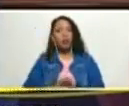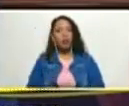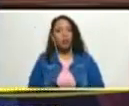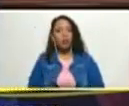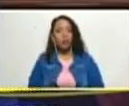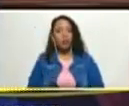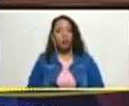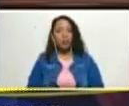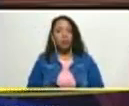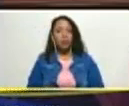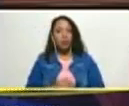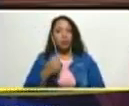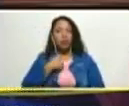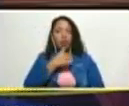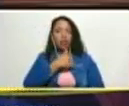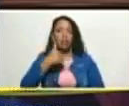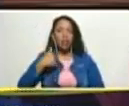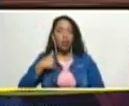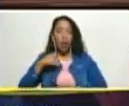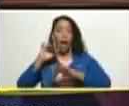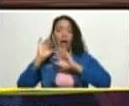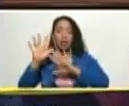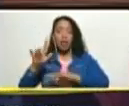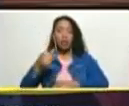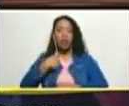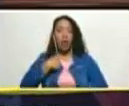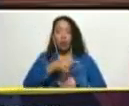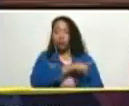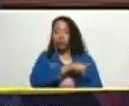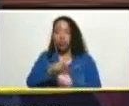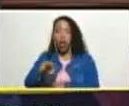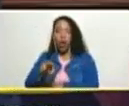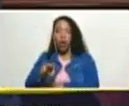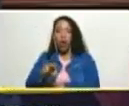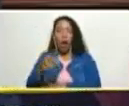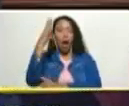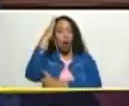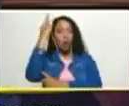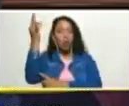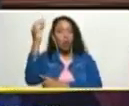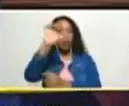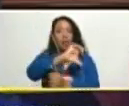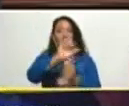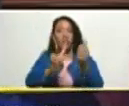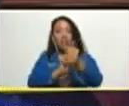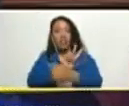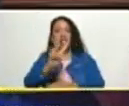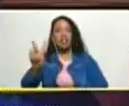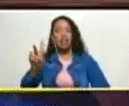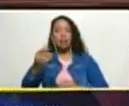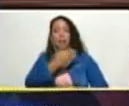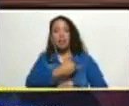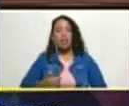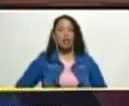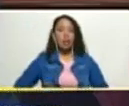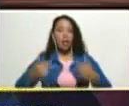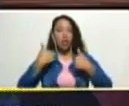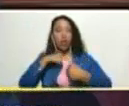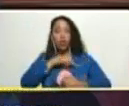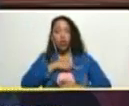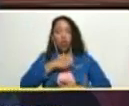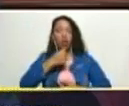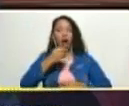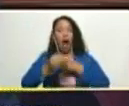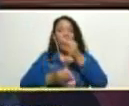yo quiero y así lo ordeno al consejo de vicepresidente que nosotros creemos un